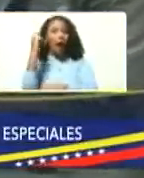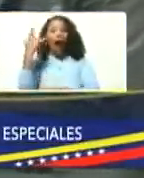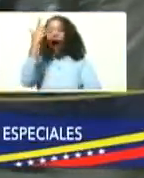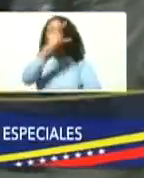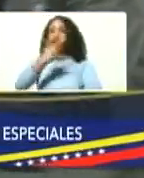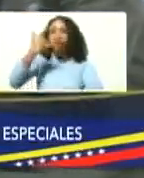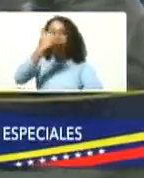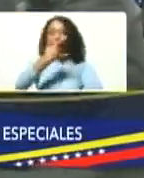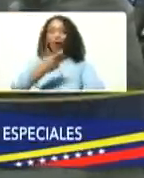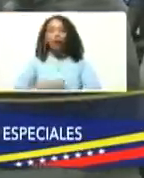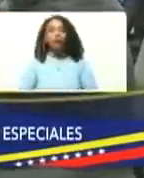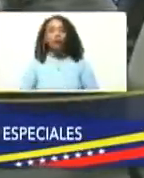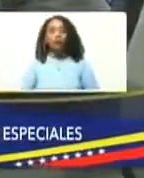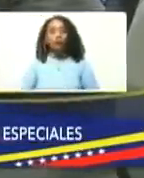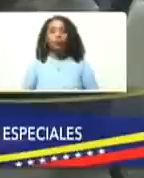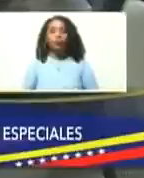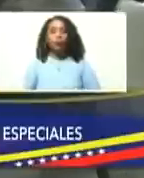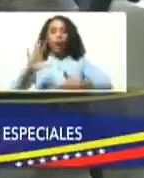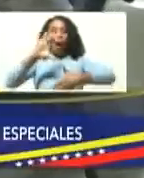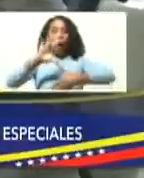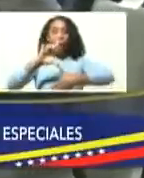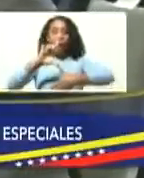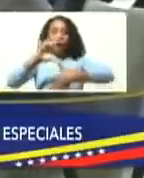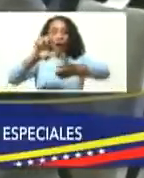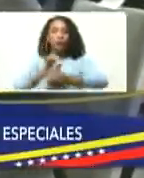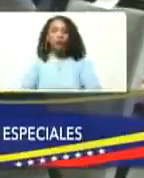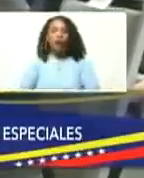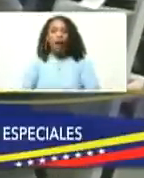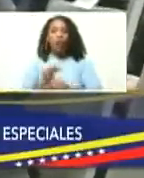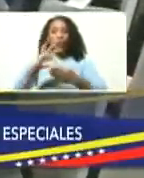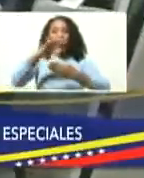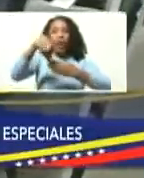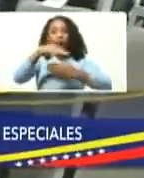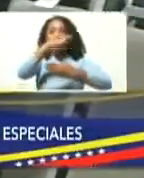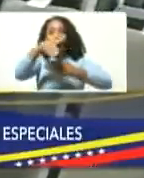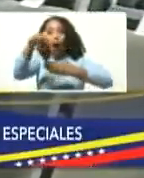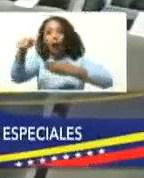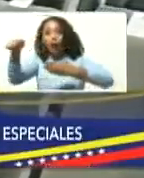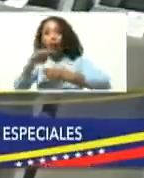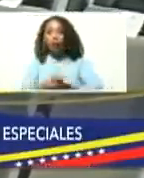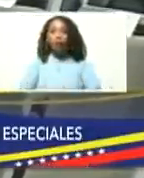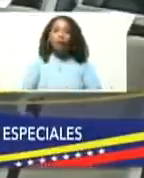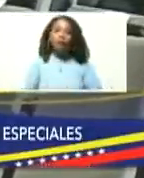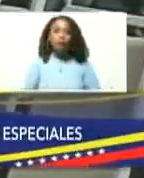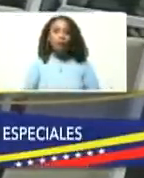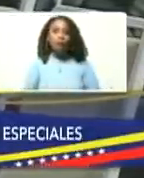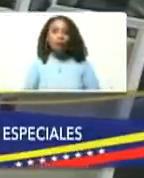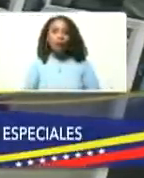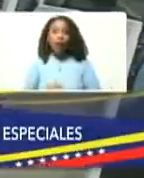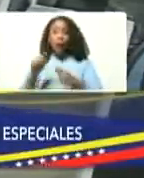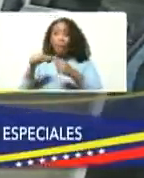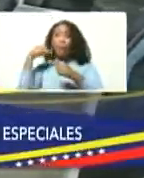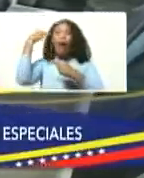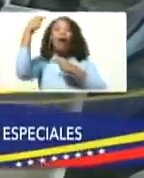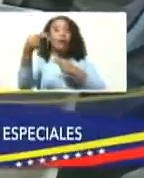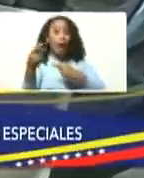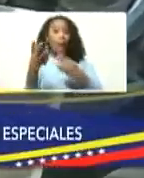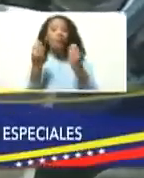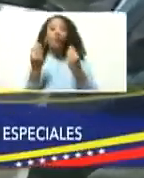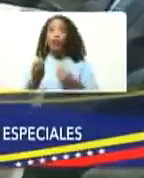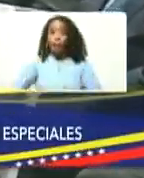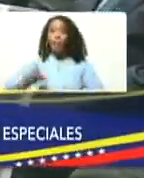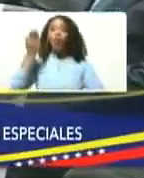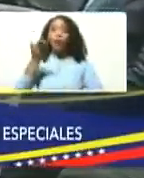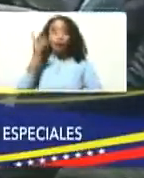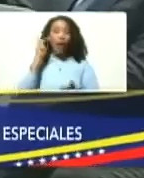de América Latina, del Caribe y más allá, muy importante su presencia,